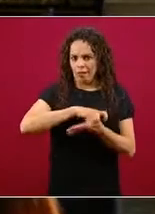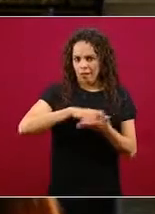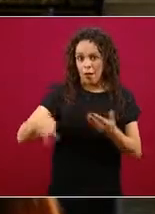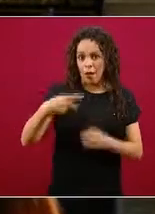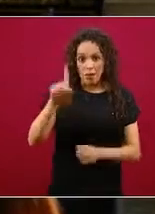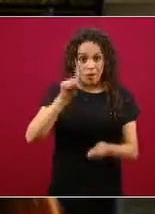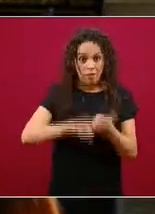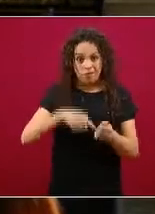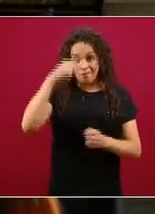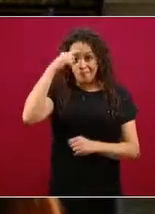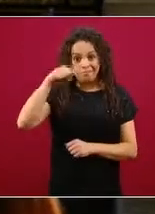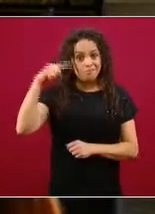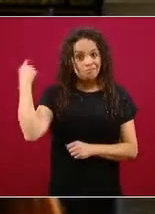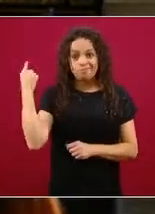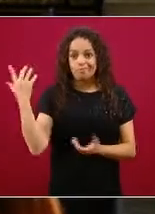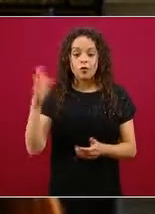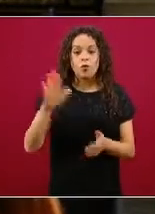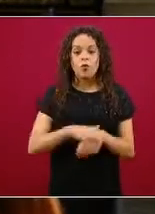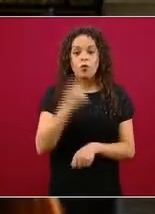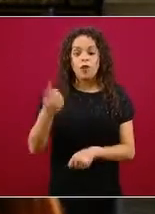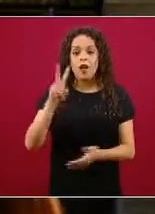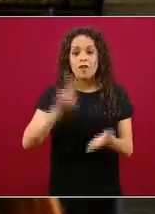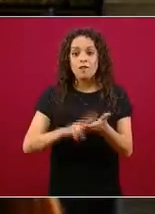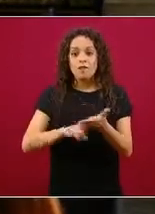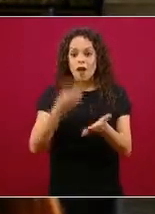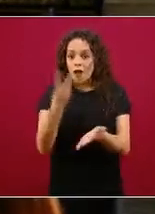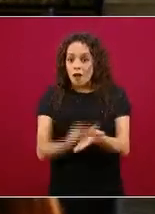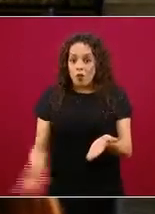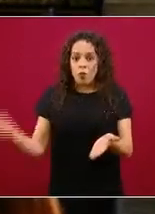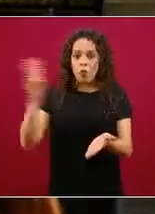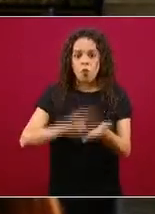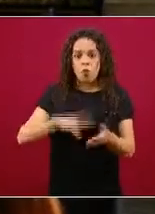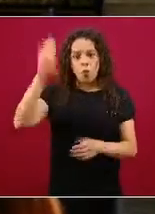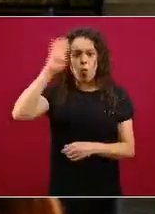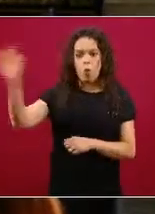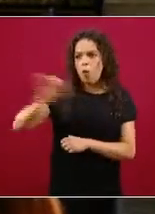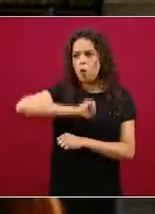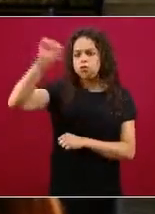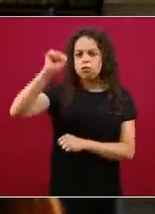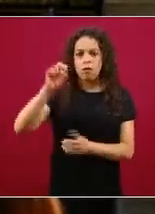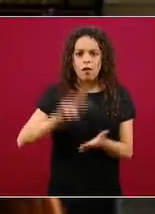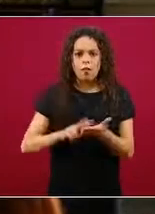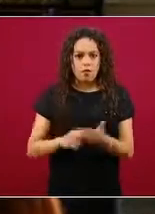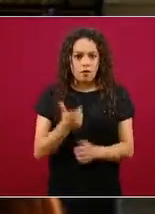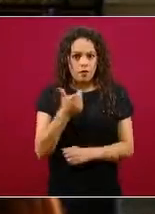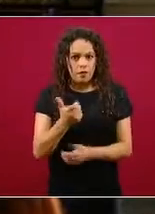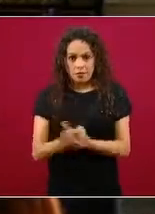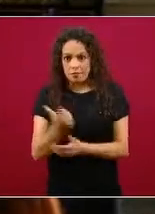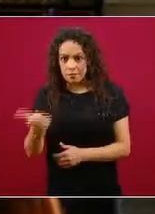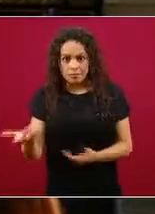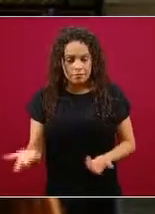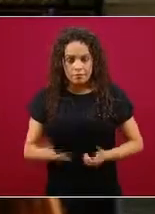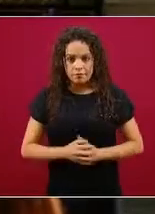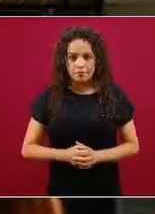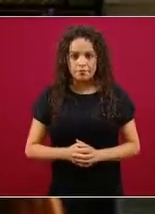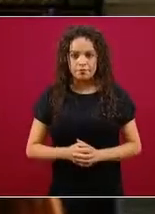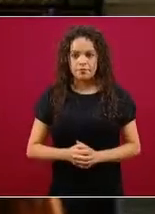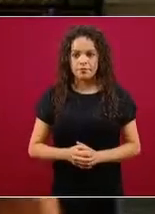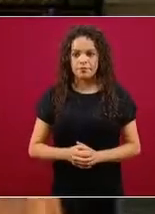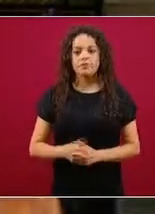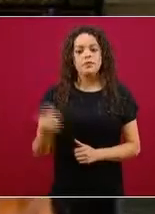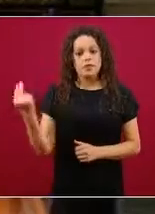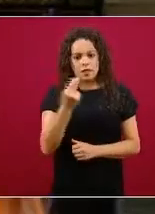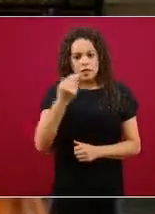casi triplicado el precio. Entonces, pues si se podría llegar a saber por qué este asunto,